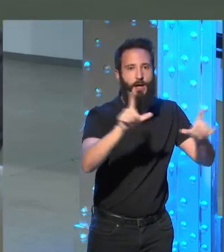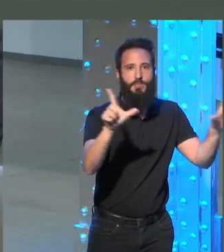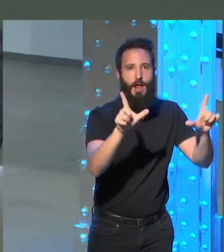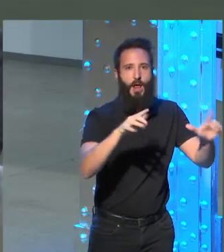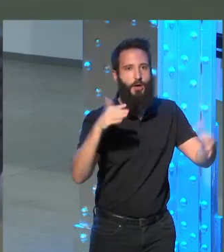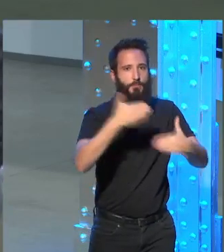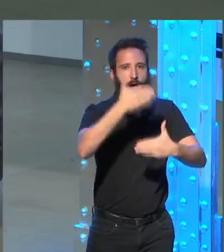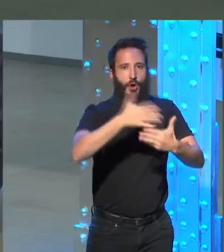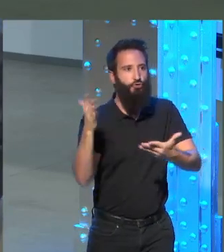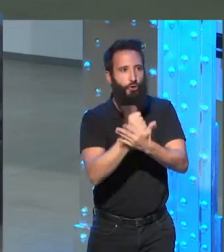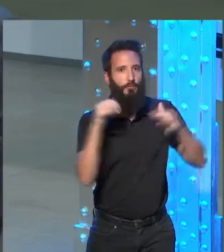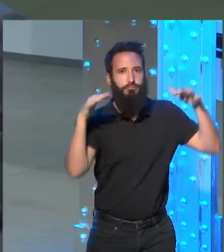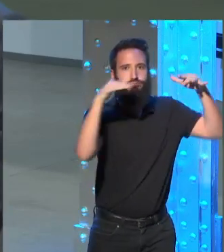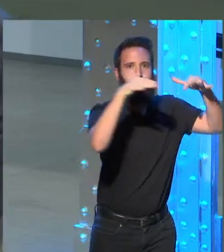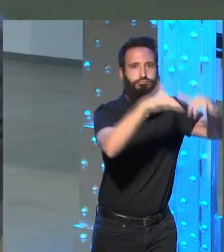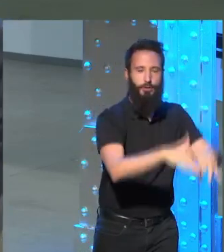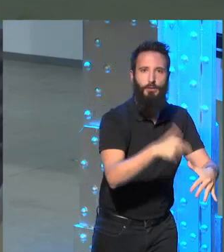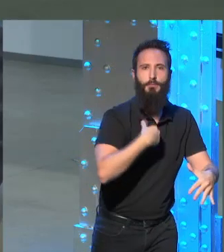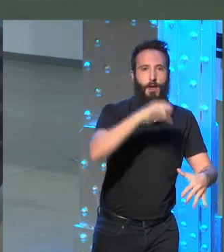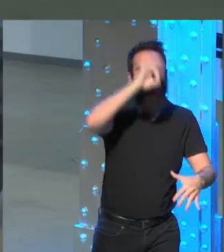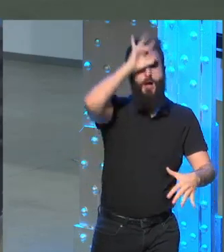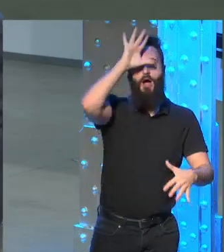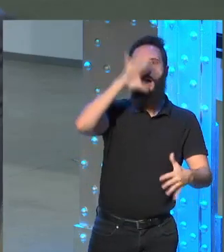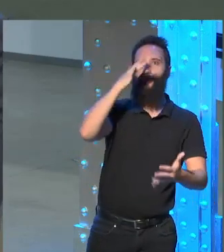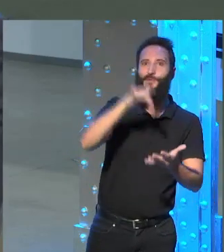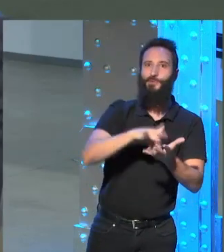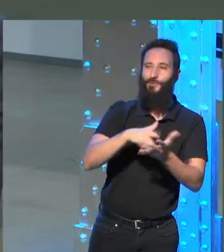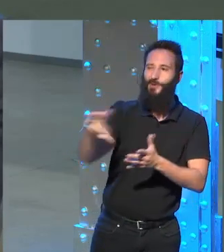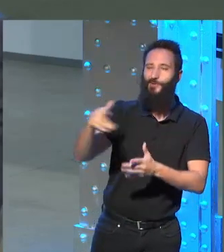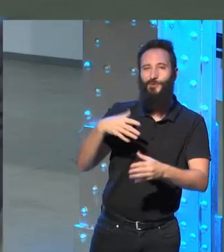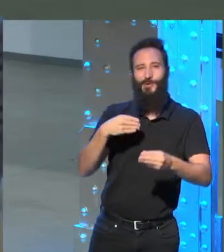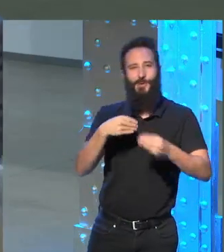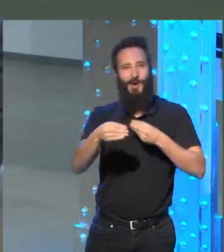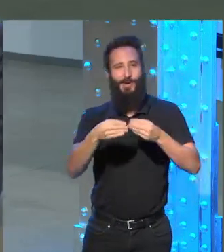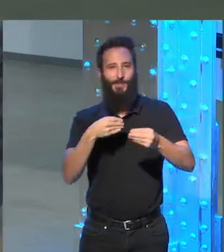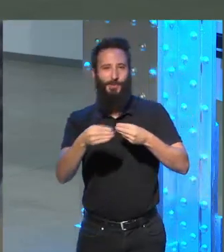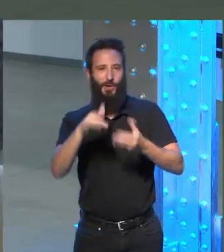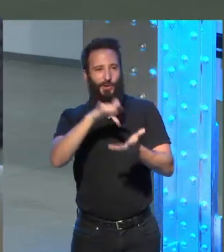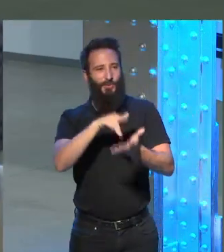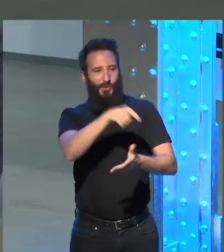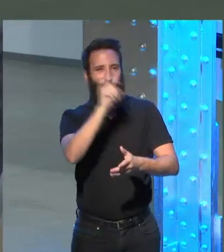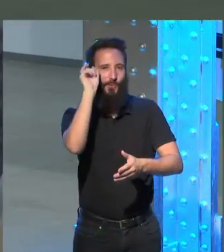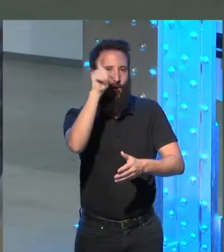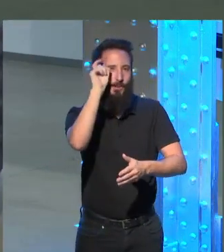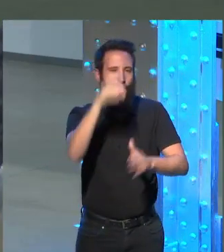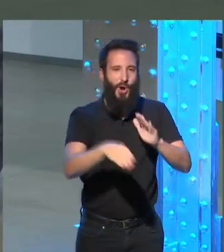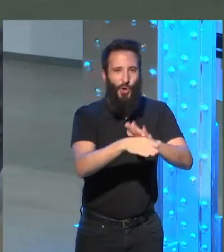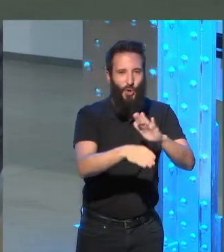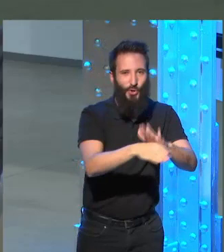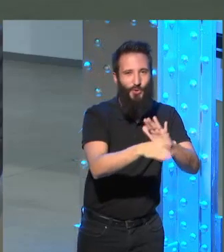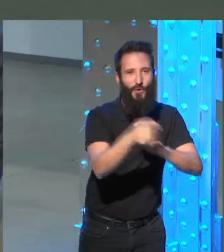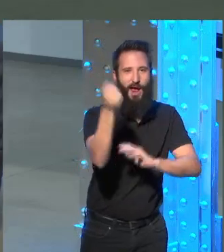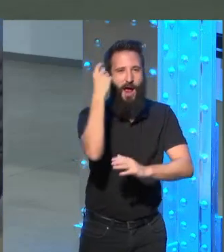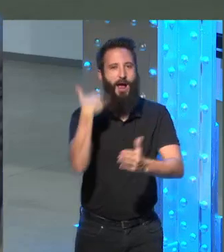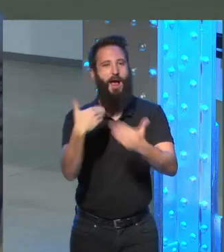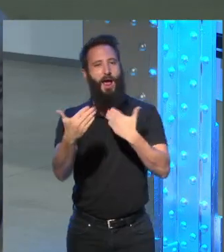premio Nobel y me empezó mucho cómo tú supiste manejar esa situación siguiendo tú seguiste dando clases hablando con los estudiantes hablando